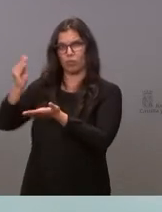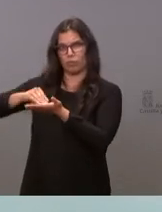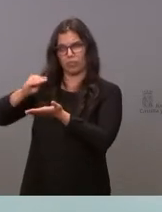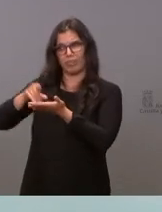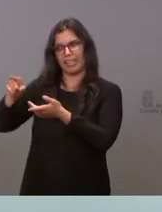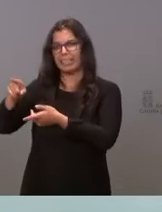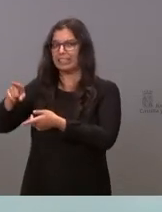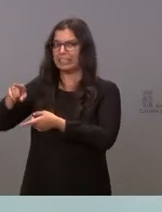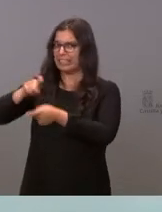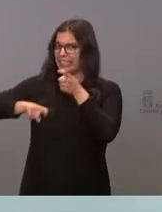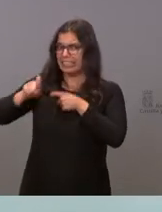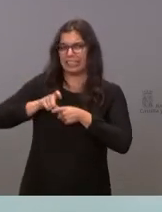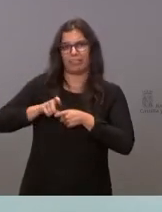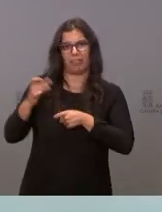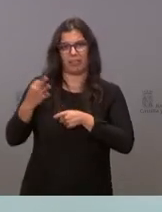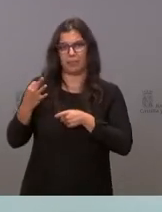rectifiquen esta medida.